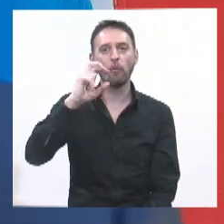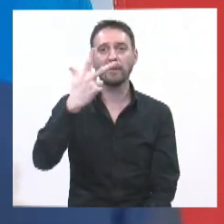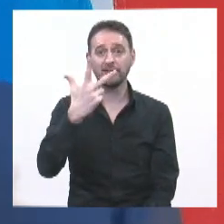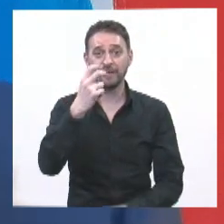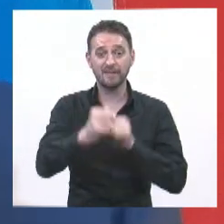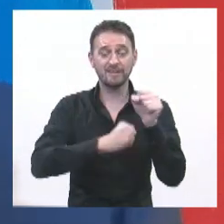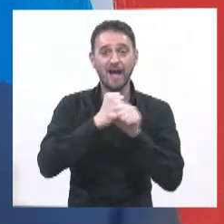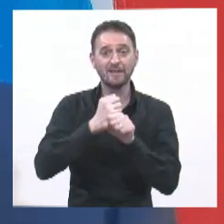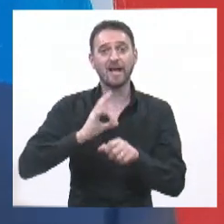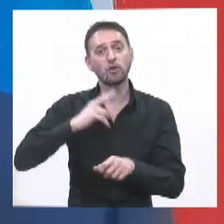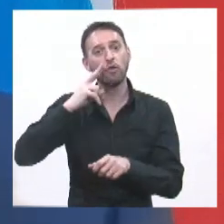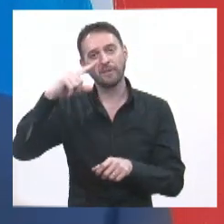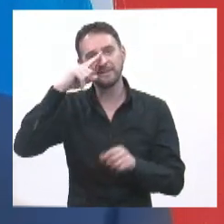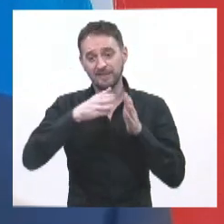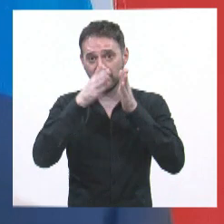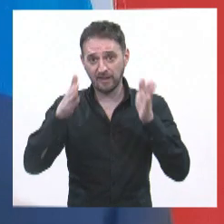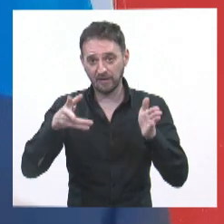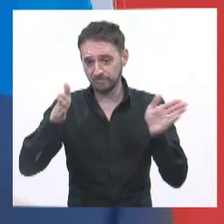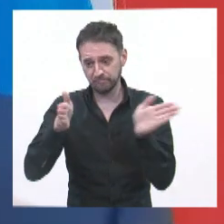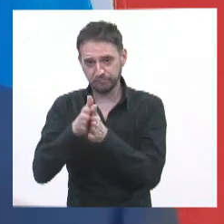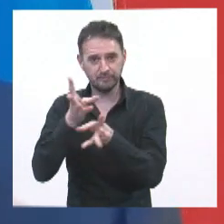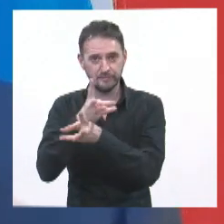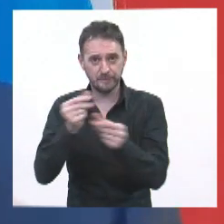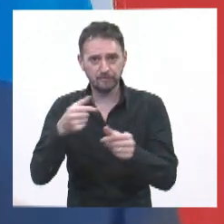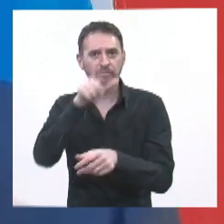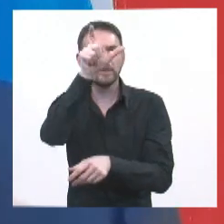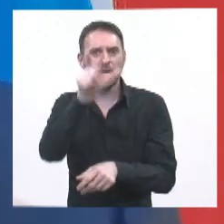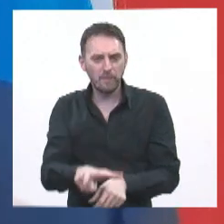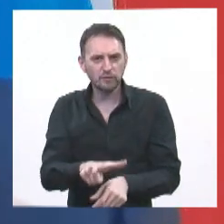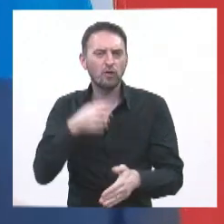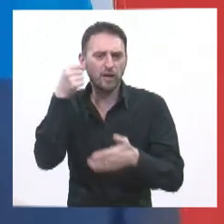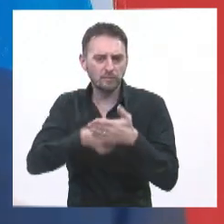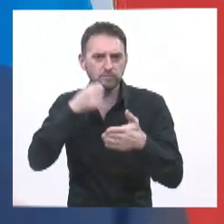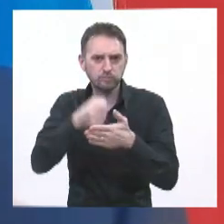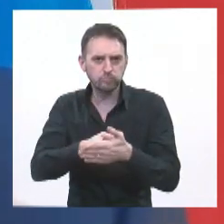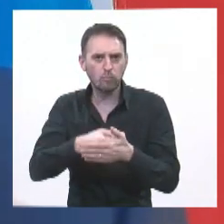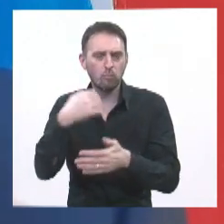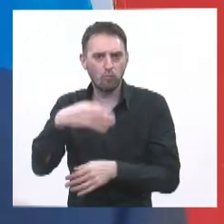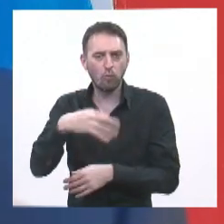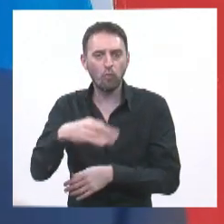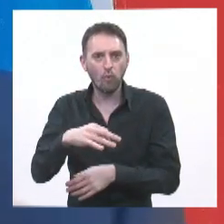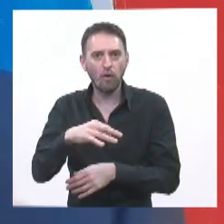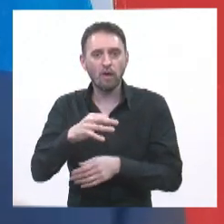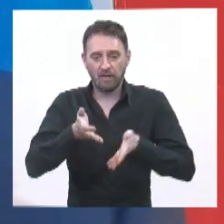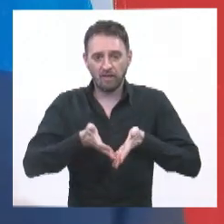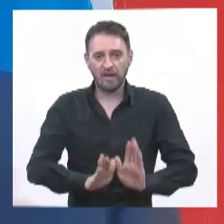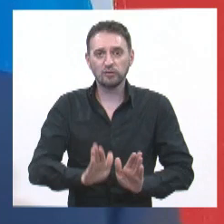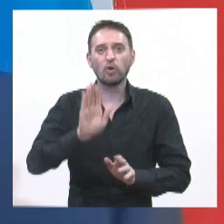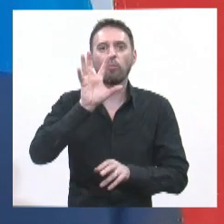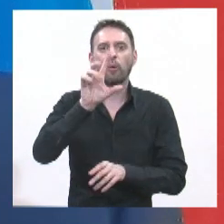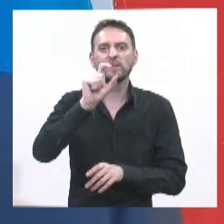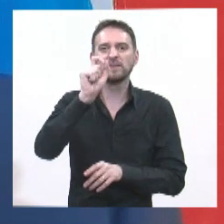hasta el año 2007. Una gran militante que nació en el Chaco,